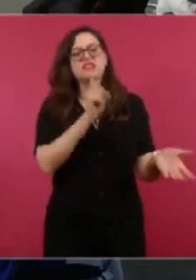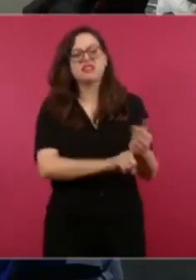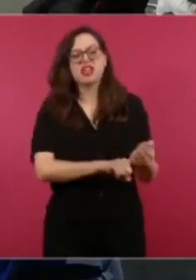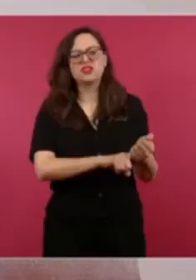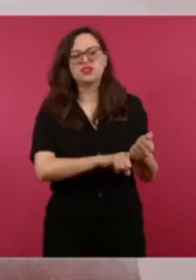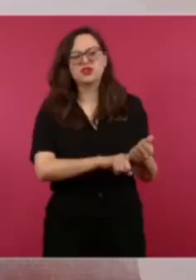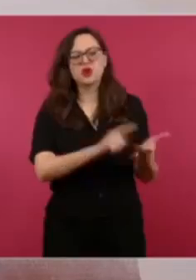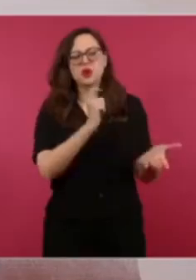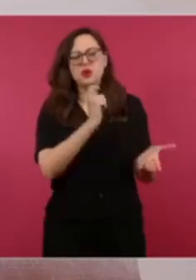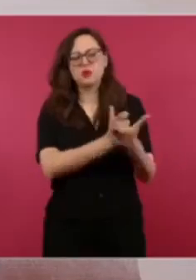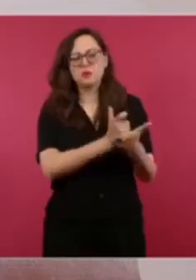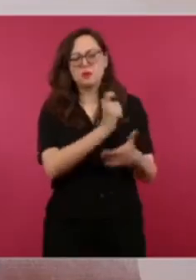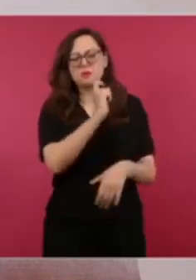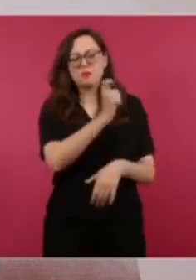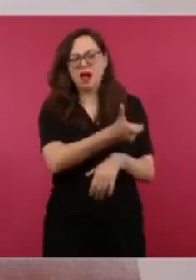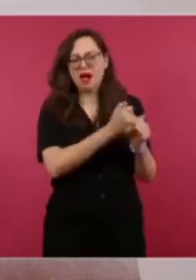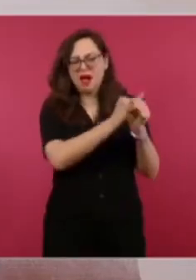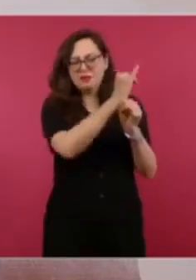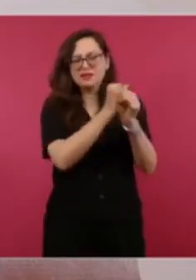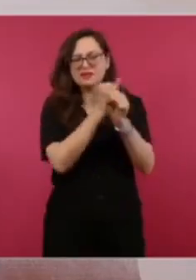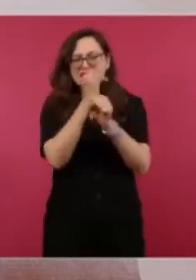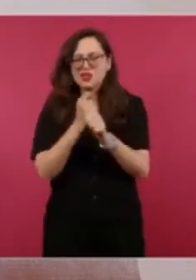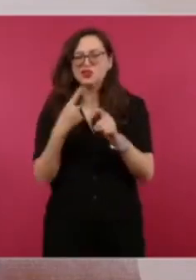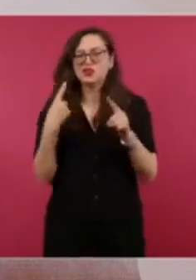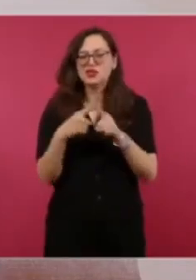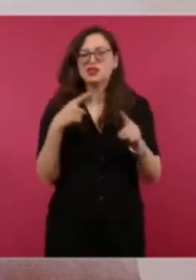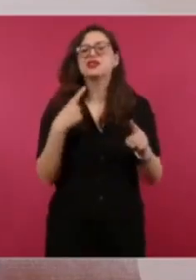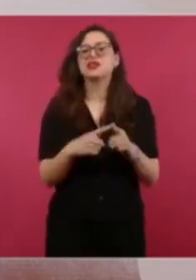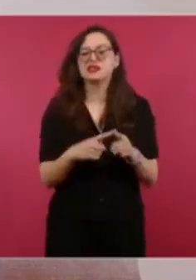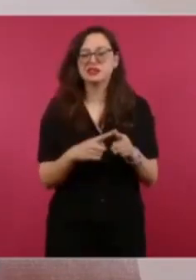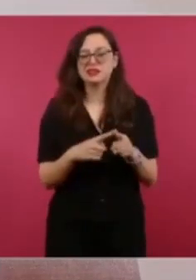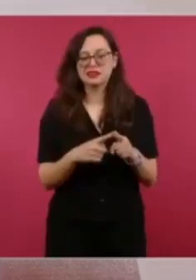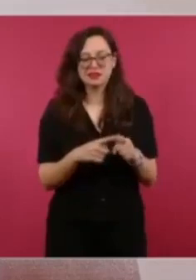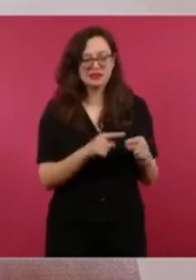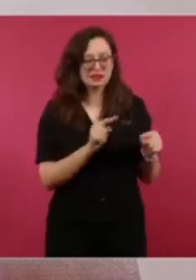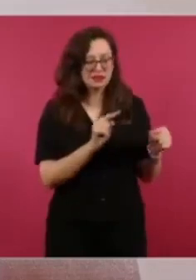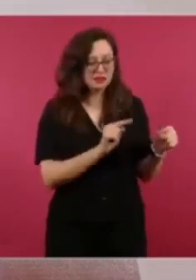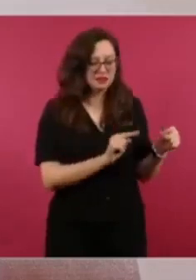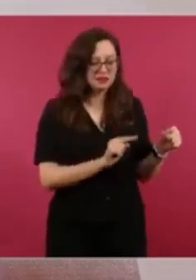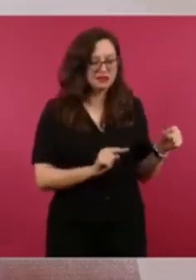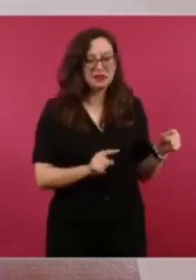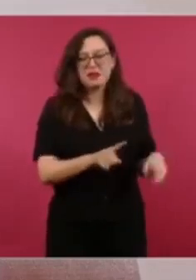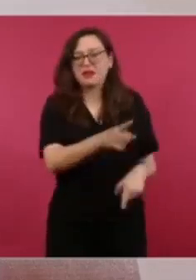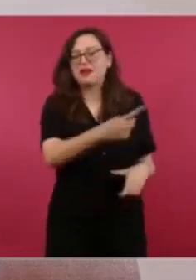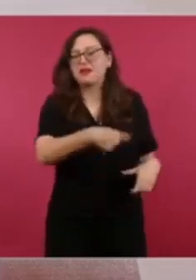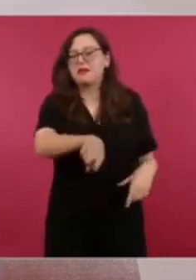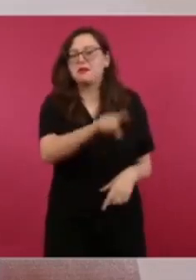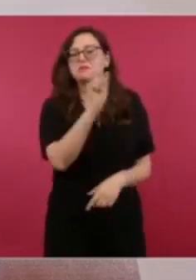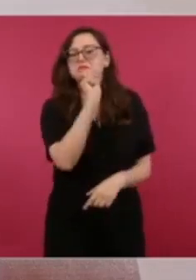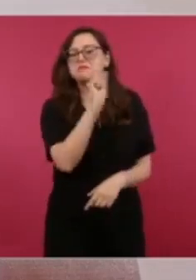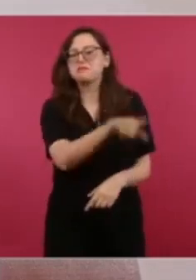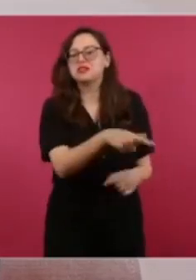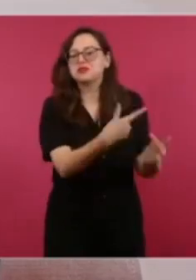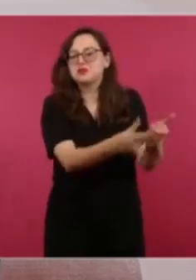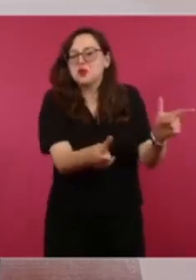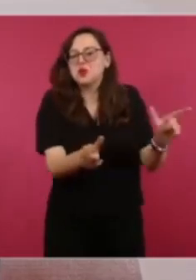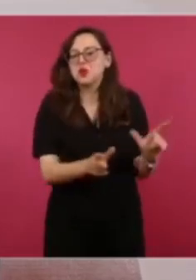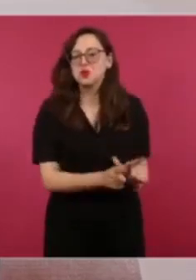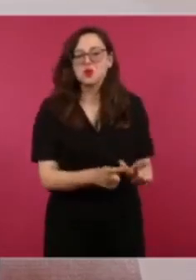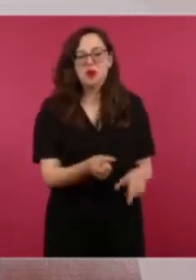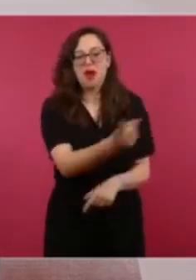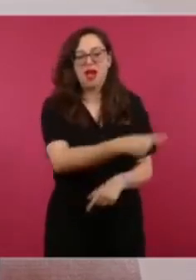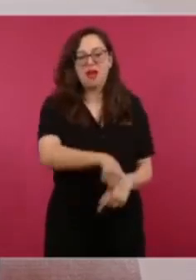los abajo firmantes, si hacen un cruce, ahí los van a encontrar, son los mismos.